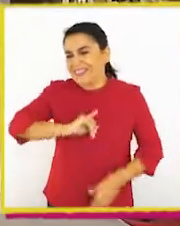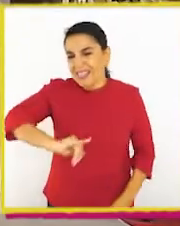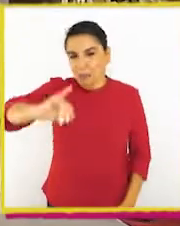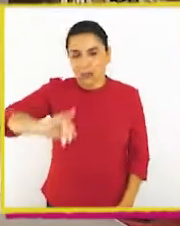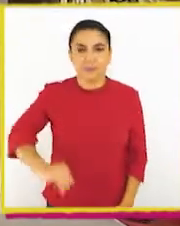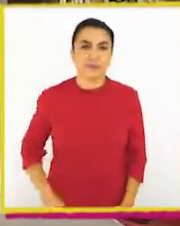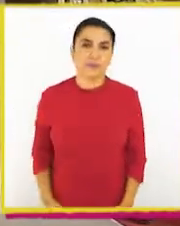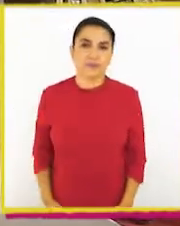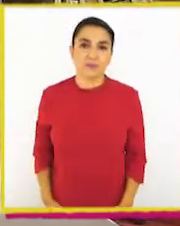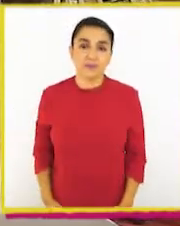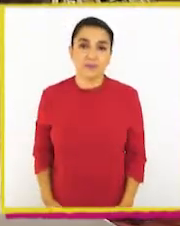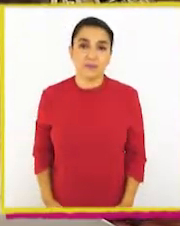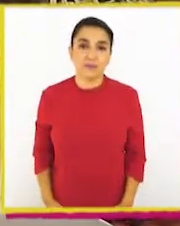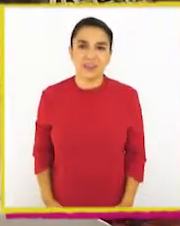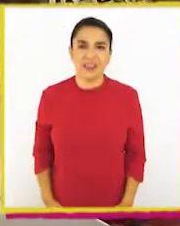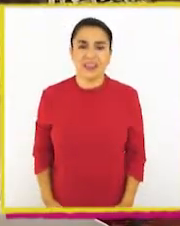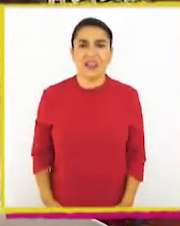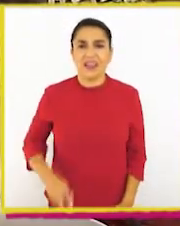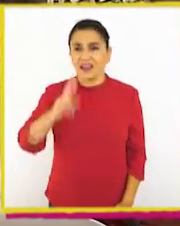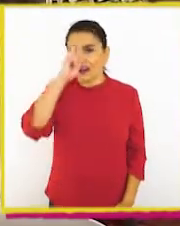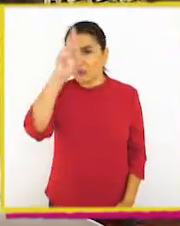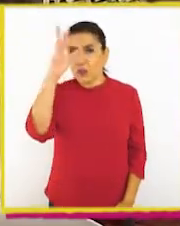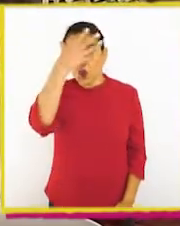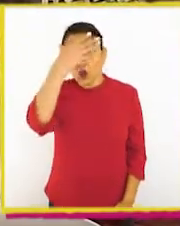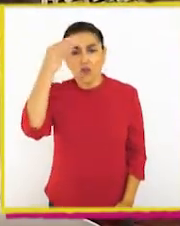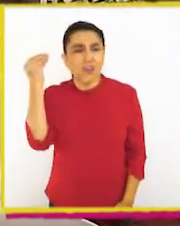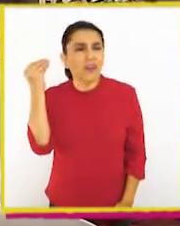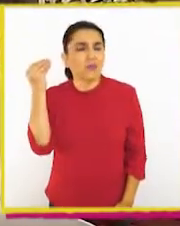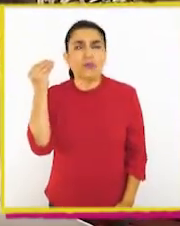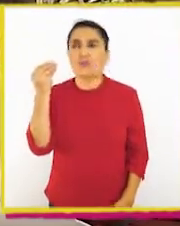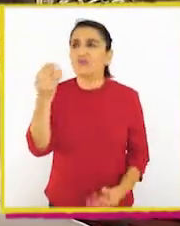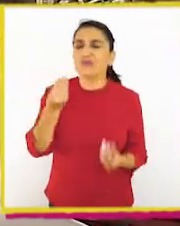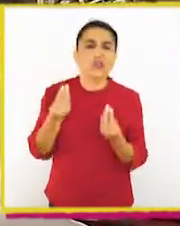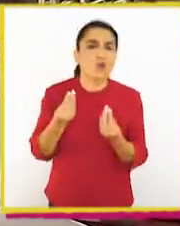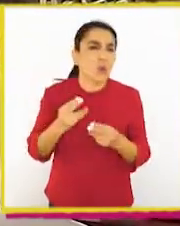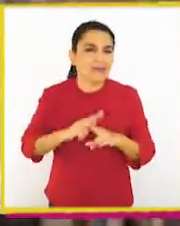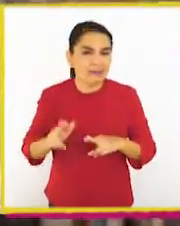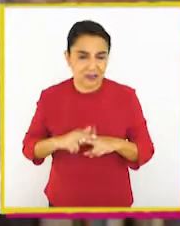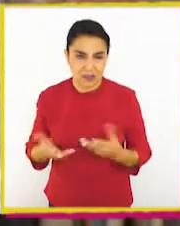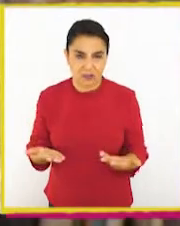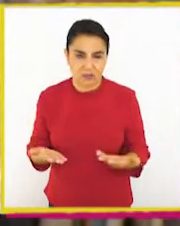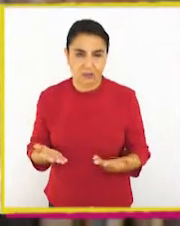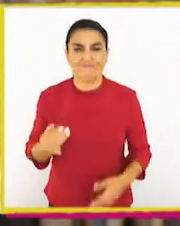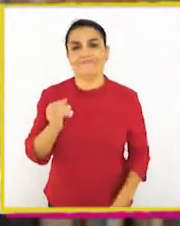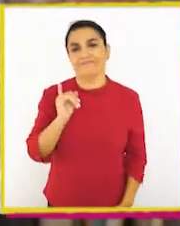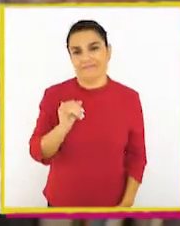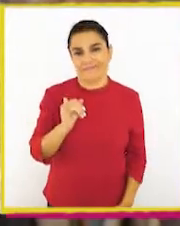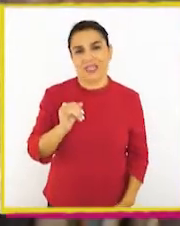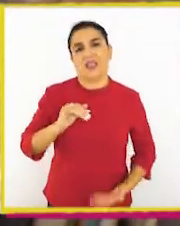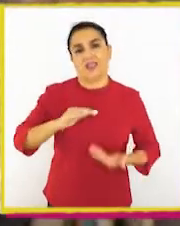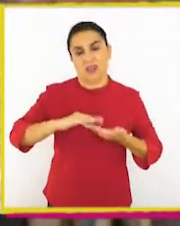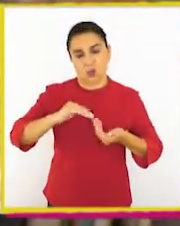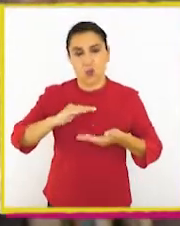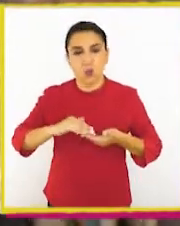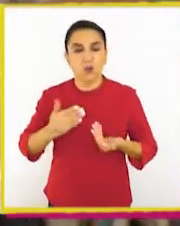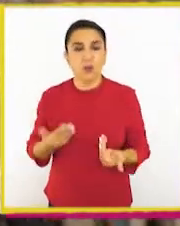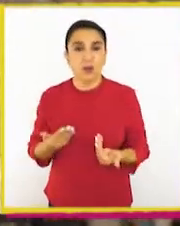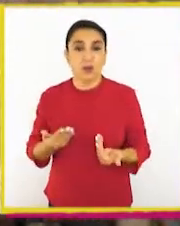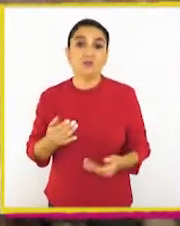todo momento. Cuando olvidamos respetar a alguien, ¿qué podemos hacer? Muy bien disculparnos.